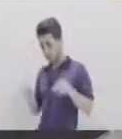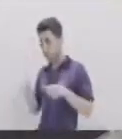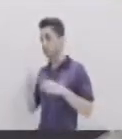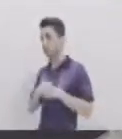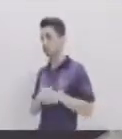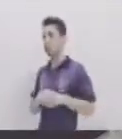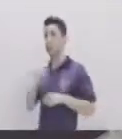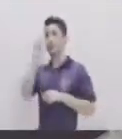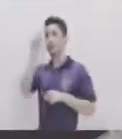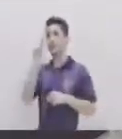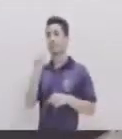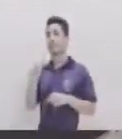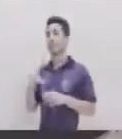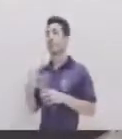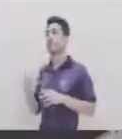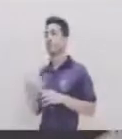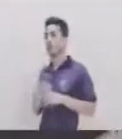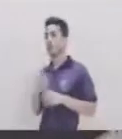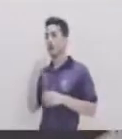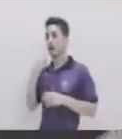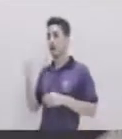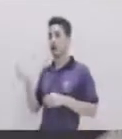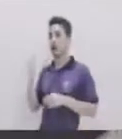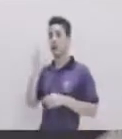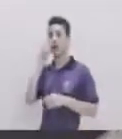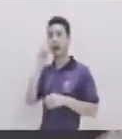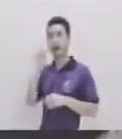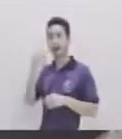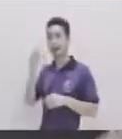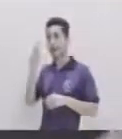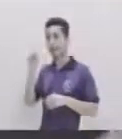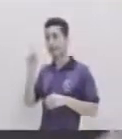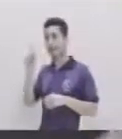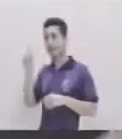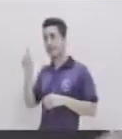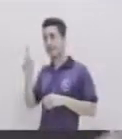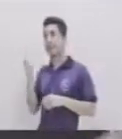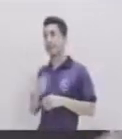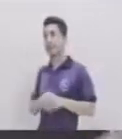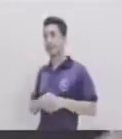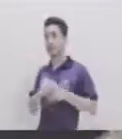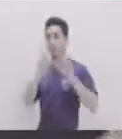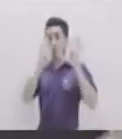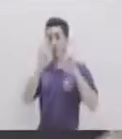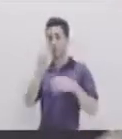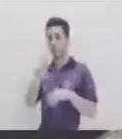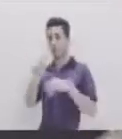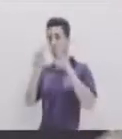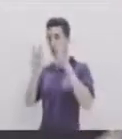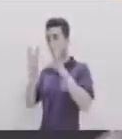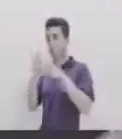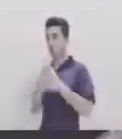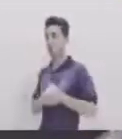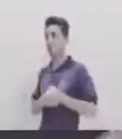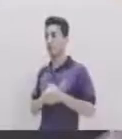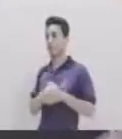Y La gravedad ¿Qué cuánto va a ser? 9.8